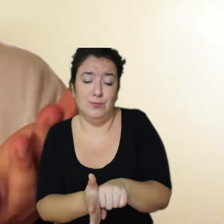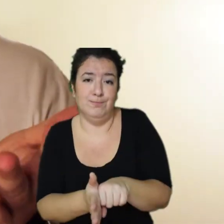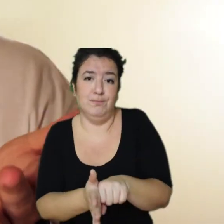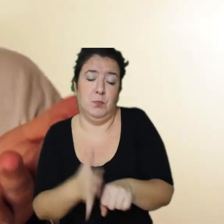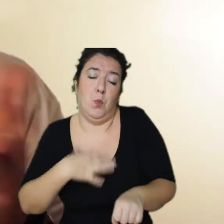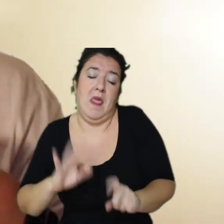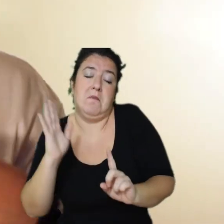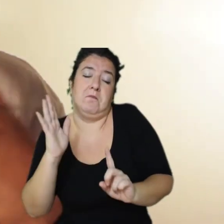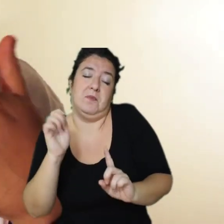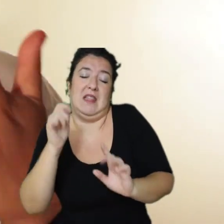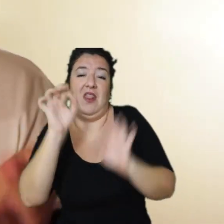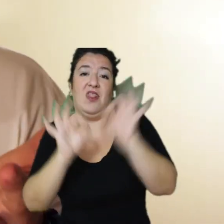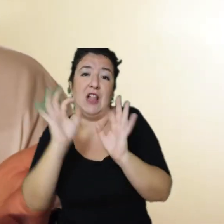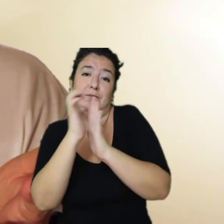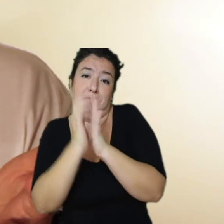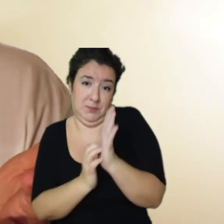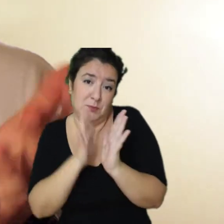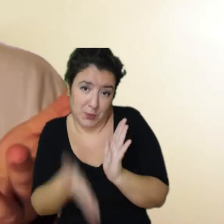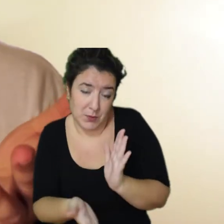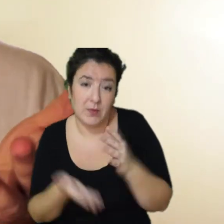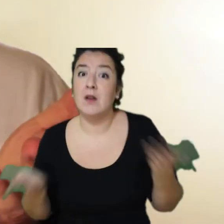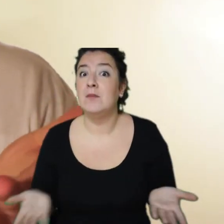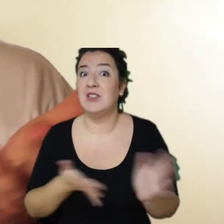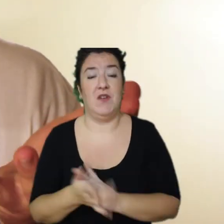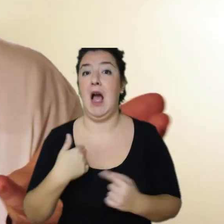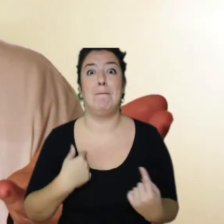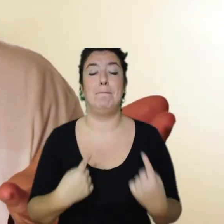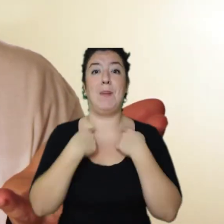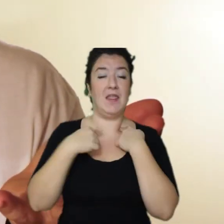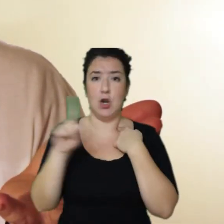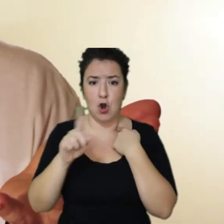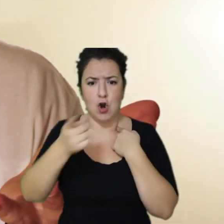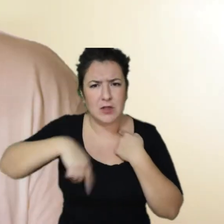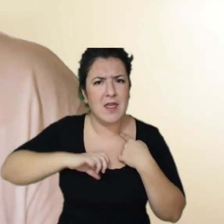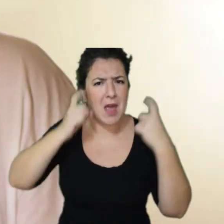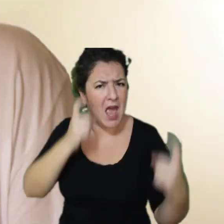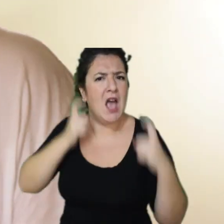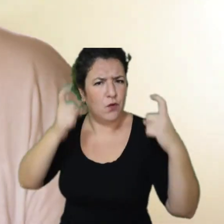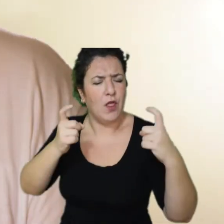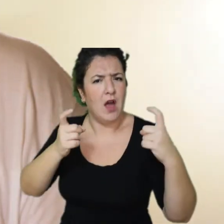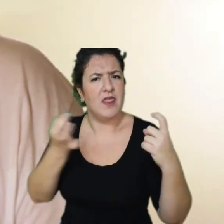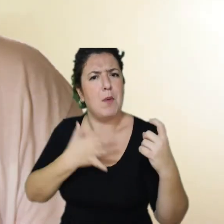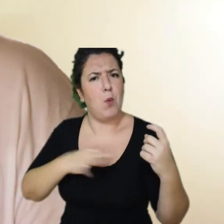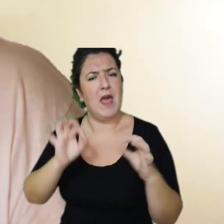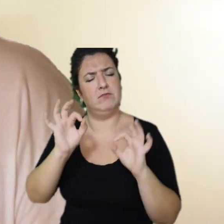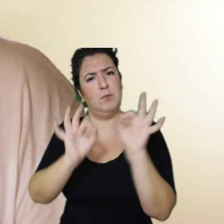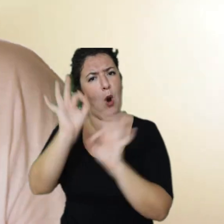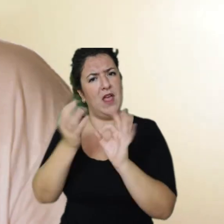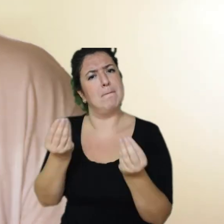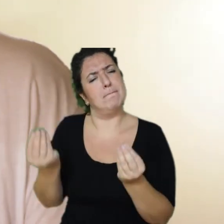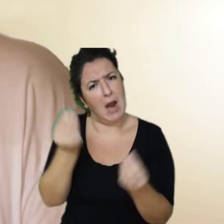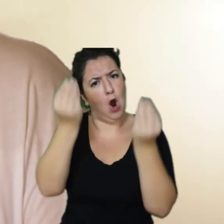Esto nos demuestra de alguna manera que no todo está perdido. Supone un esfuerzo, pero se puede mejorar. Por ejemplo, la organización